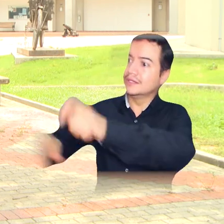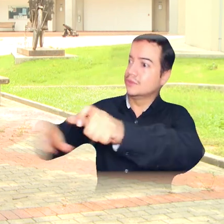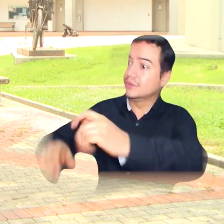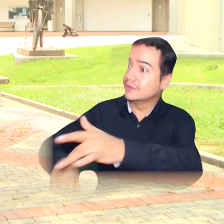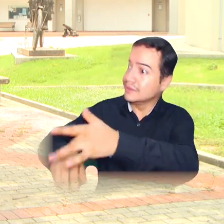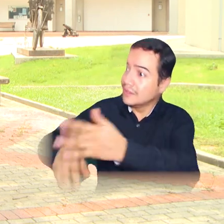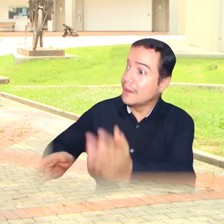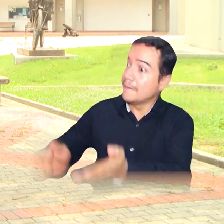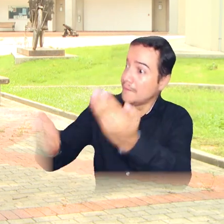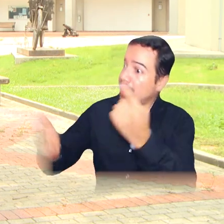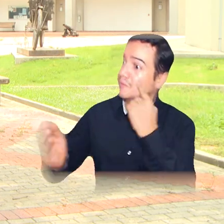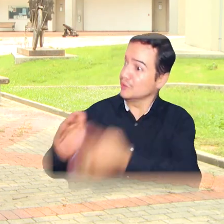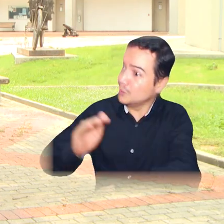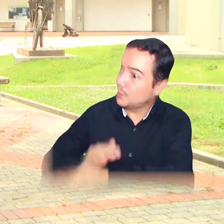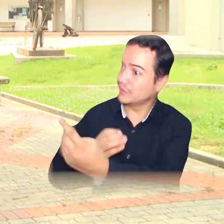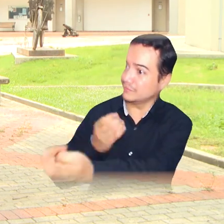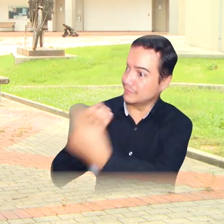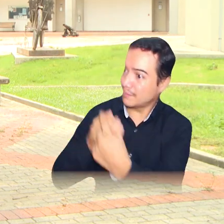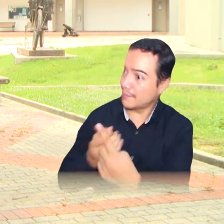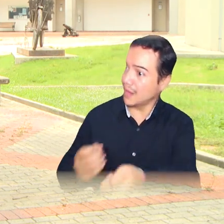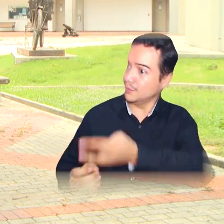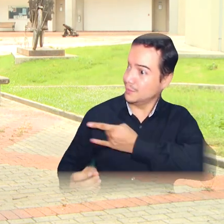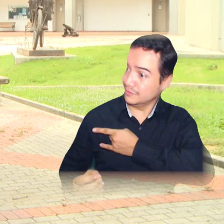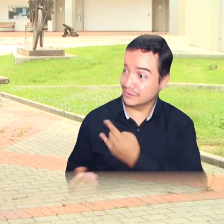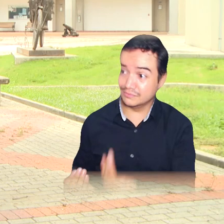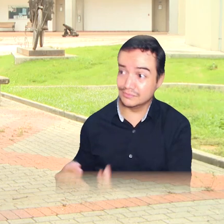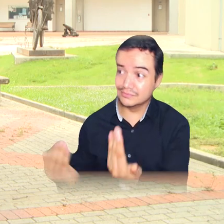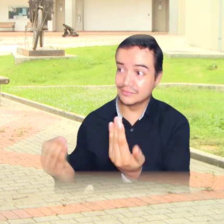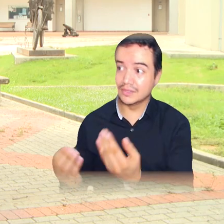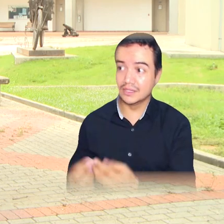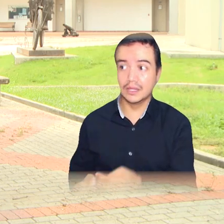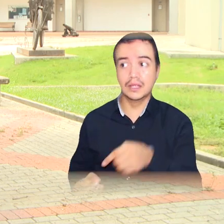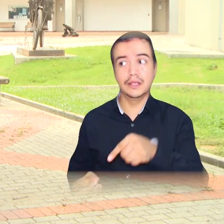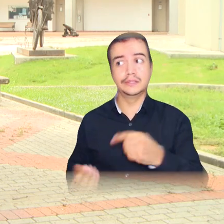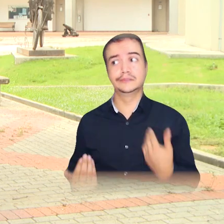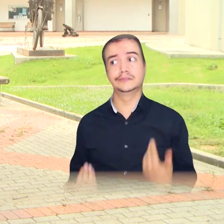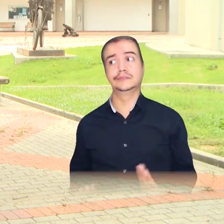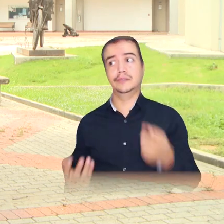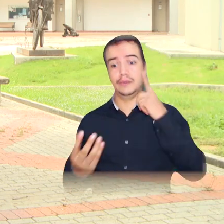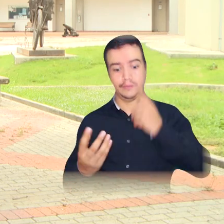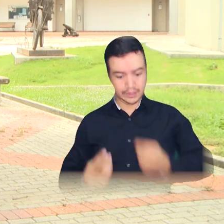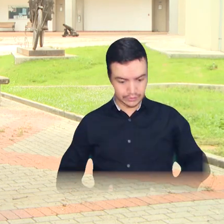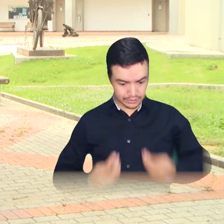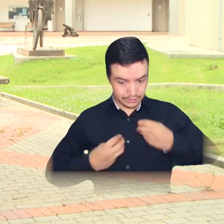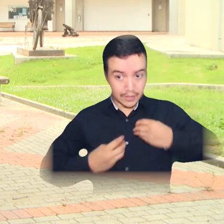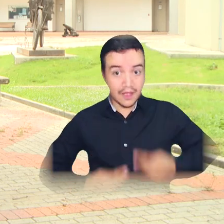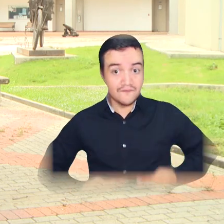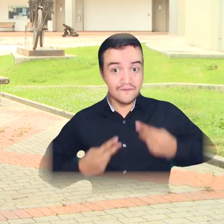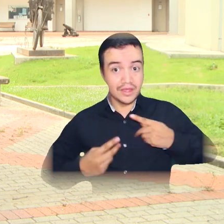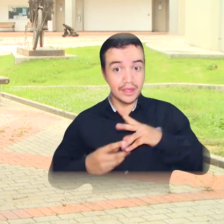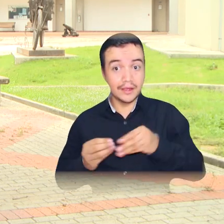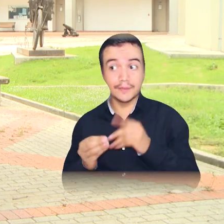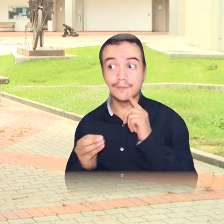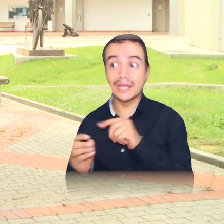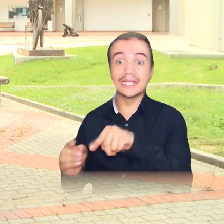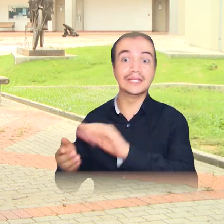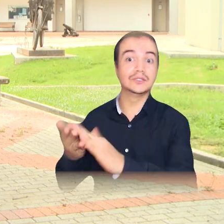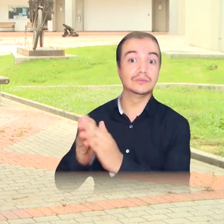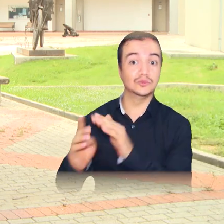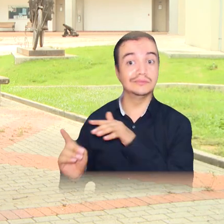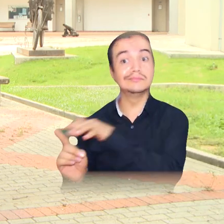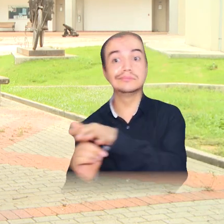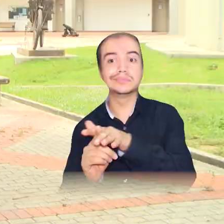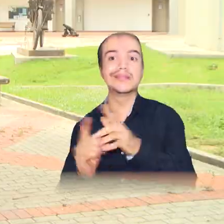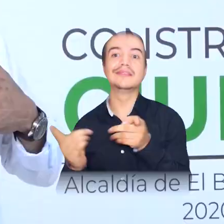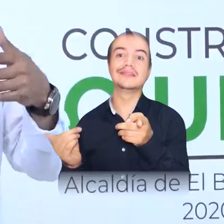estudiantes a mantener vivo el sueño de formarse en la educación superior, como herramienta esencial para transformar sus vidas y la